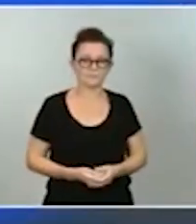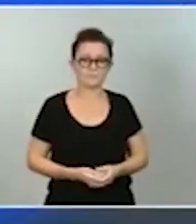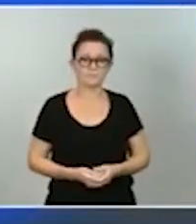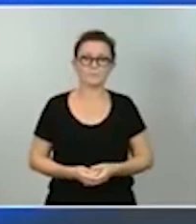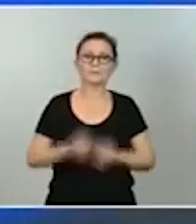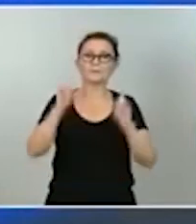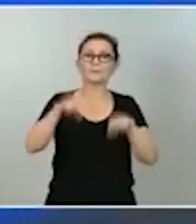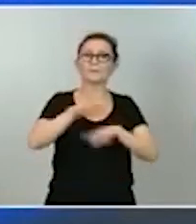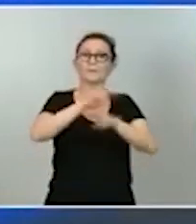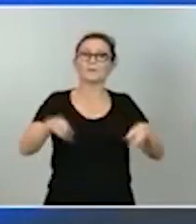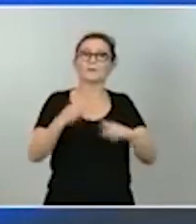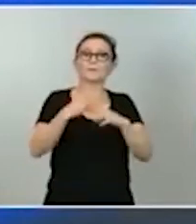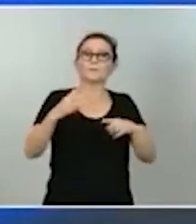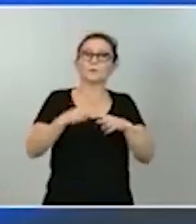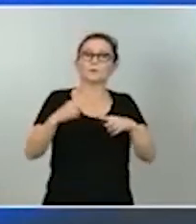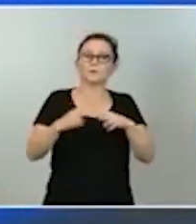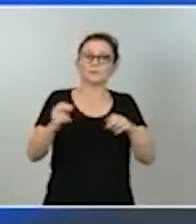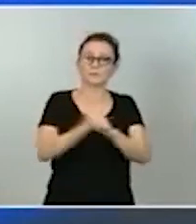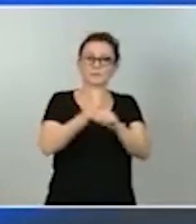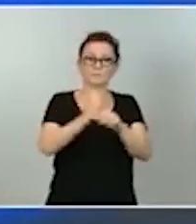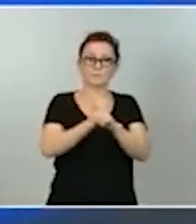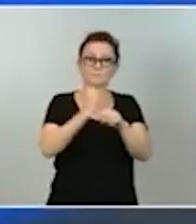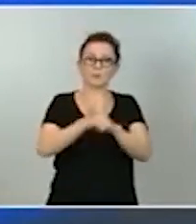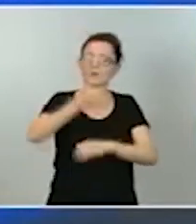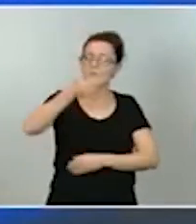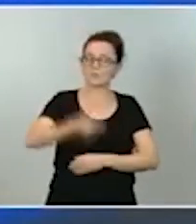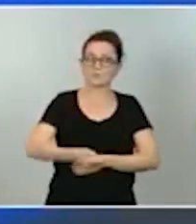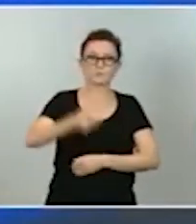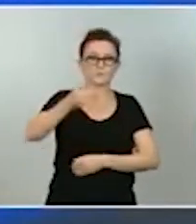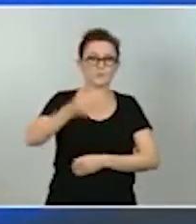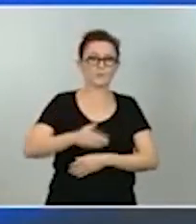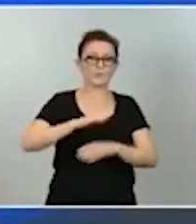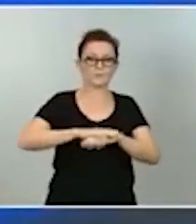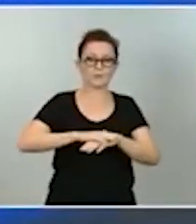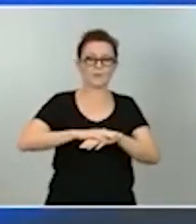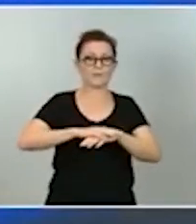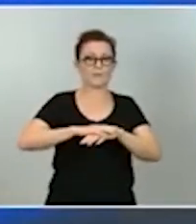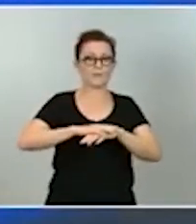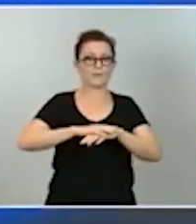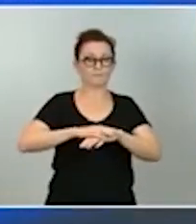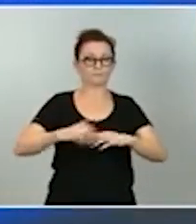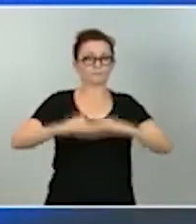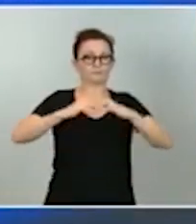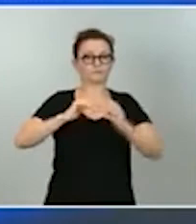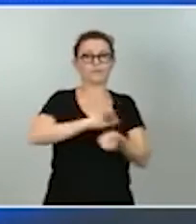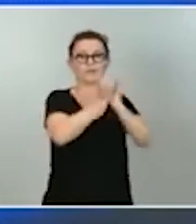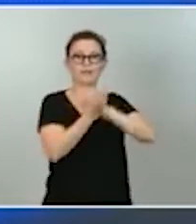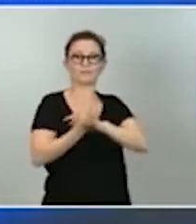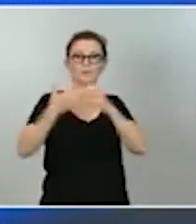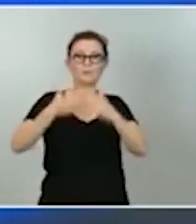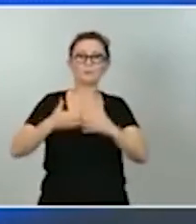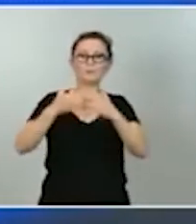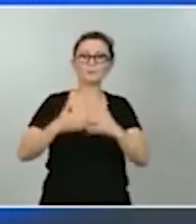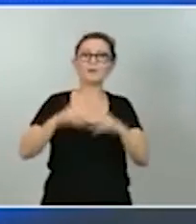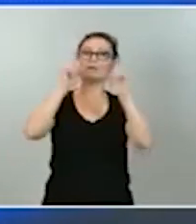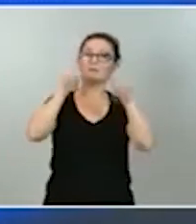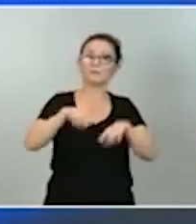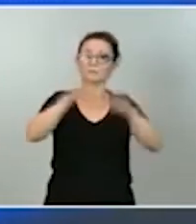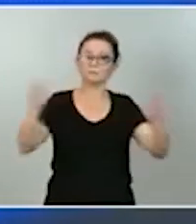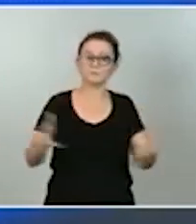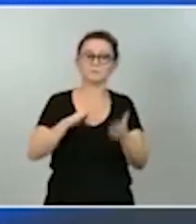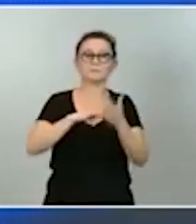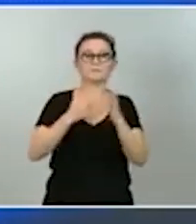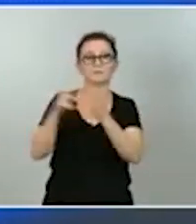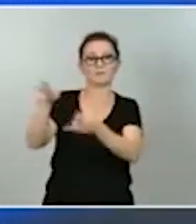de las políticas activas de empleo será fundamental para hacer esa reconversión industrial y sin duda alguna también impulsaremos un sistema fiscal justo